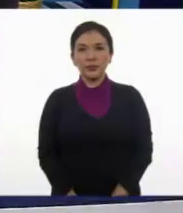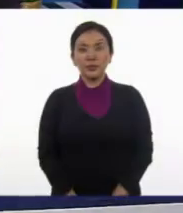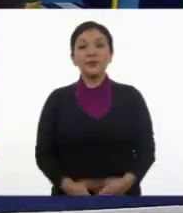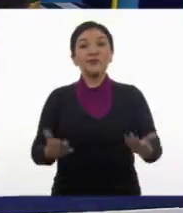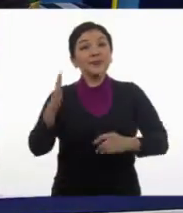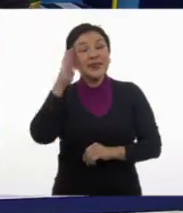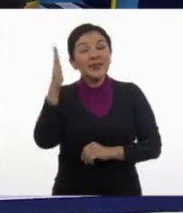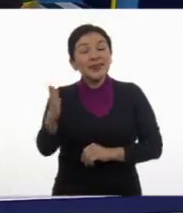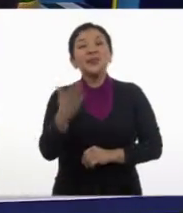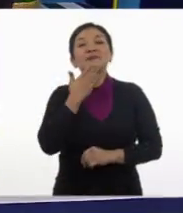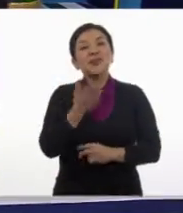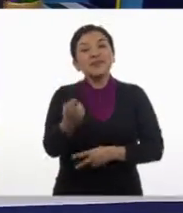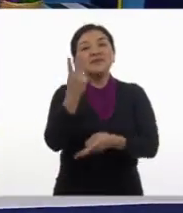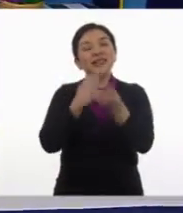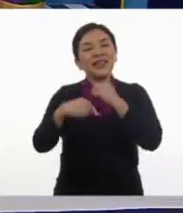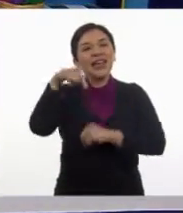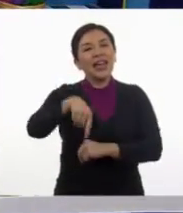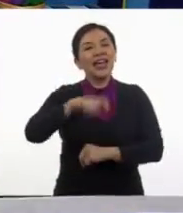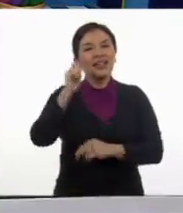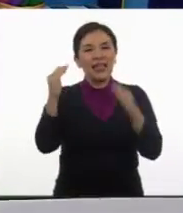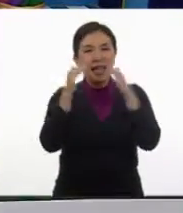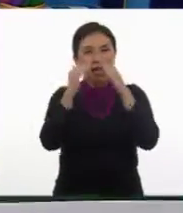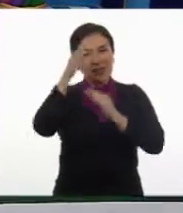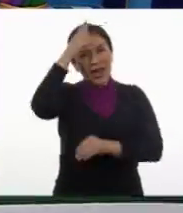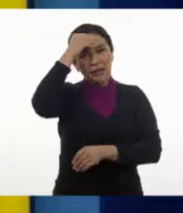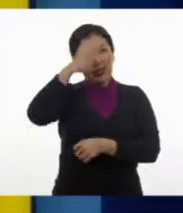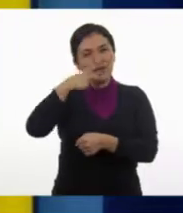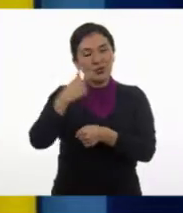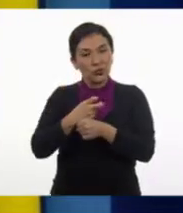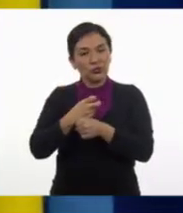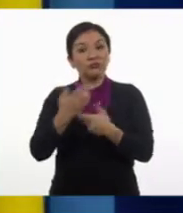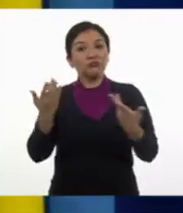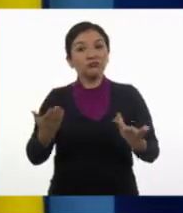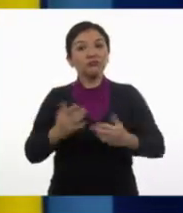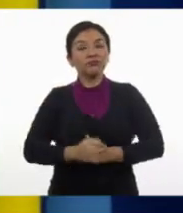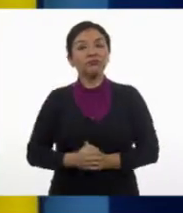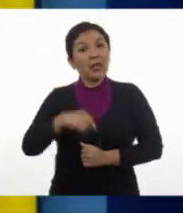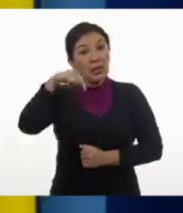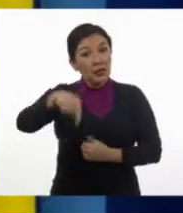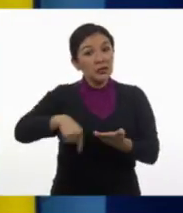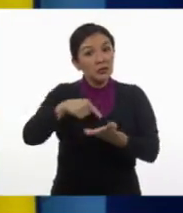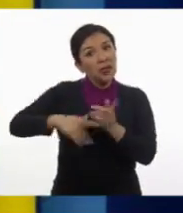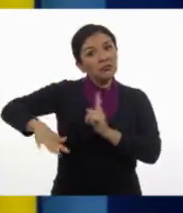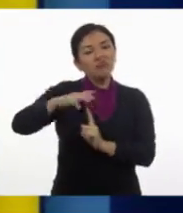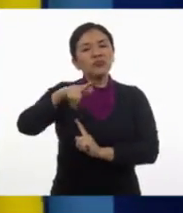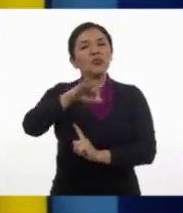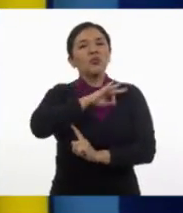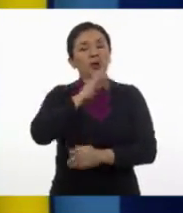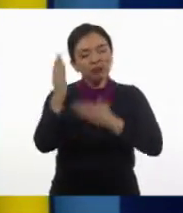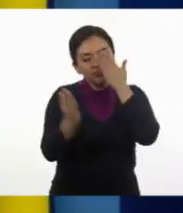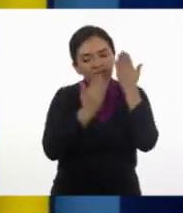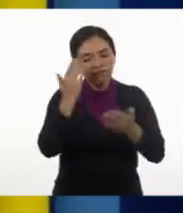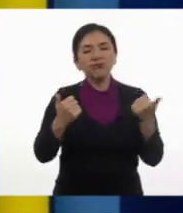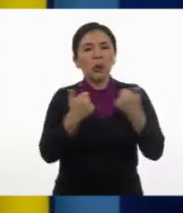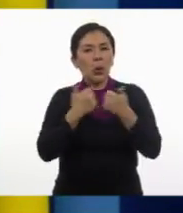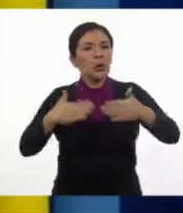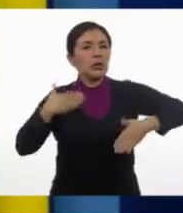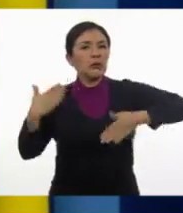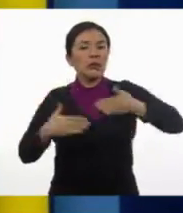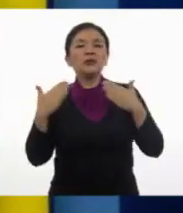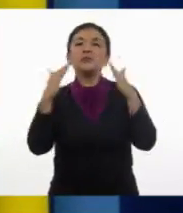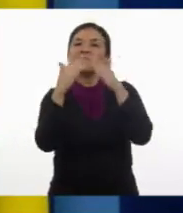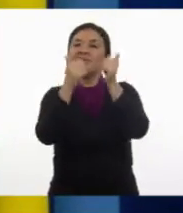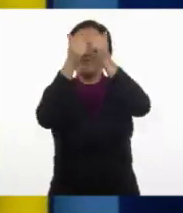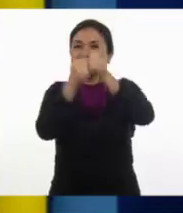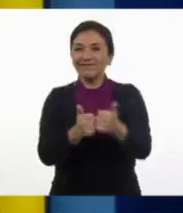¡Hola! Les damos la bienvenida a Aprenden Casa 2. Un espacio en el que vamos a poder estudiar y divertirnos desde